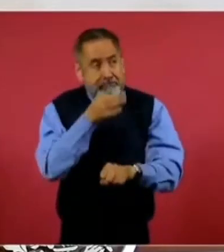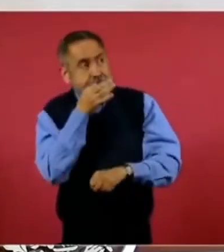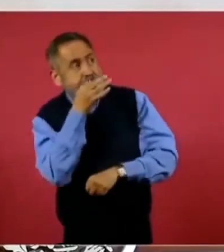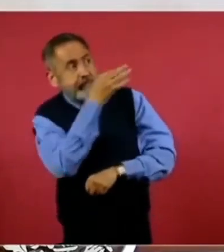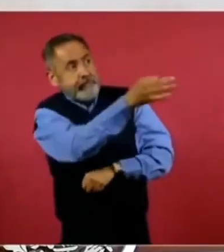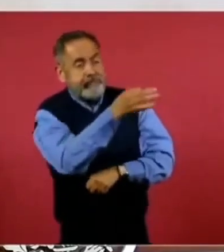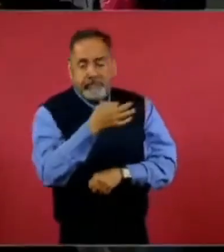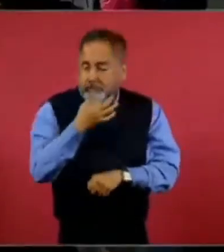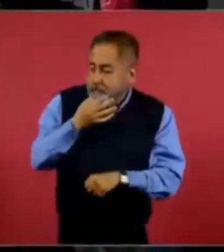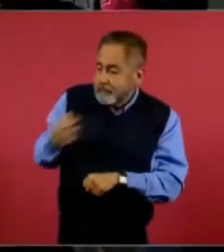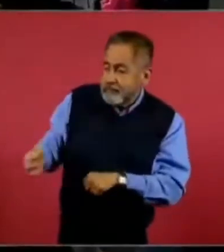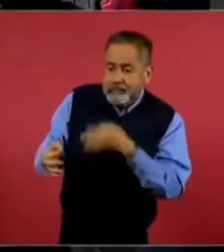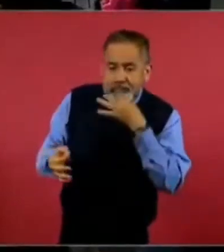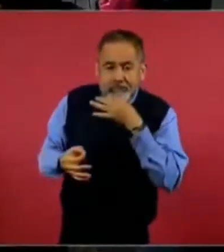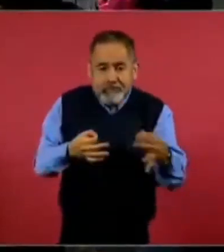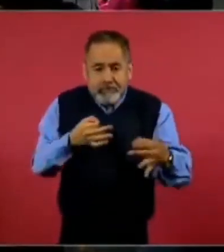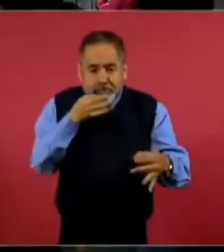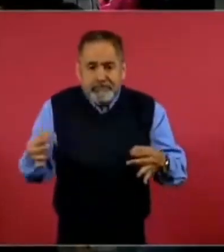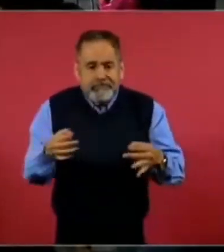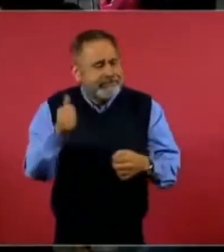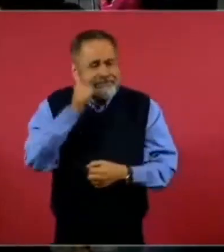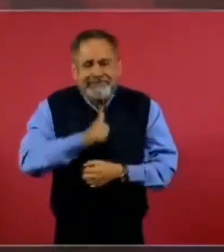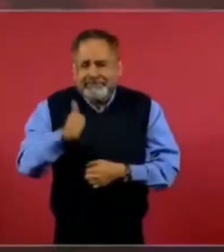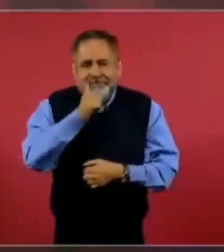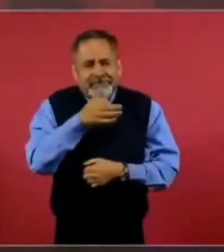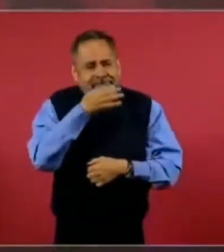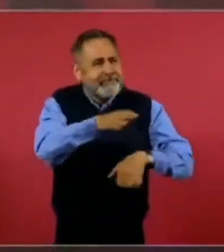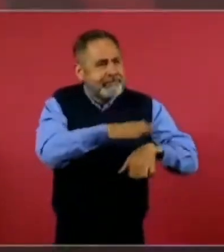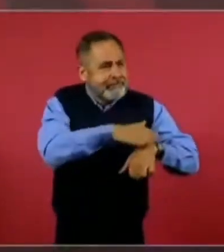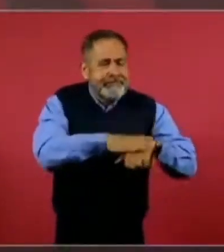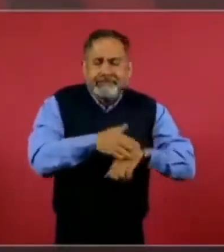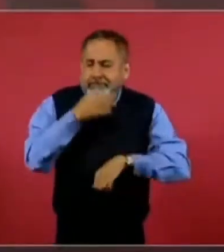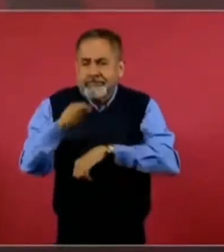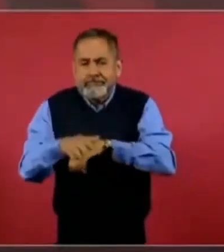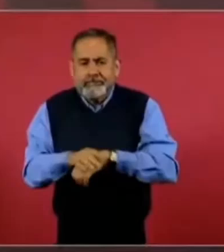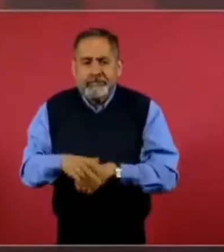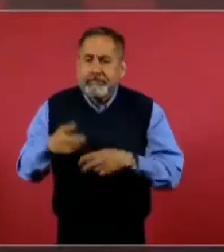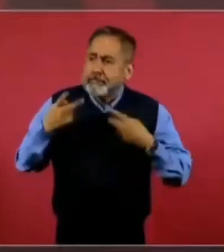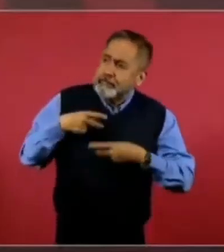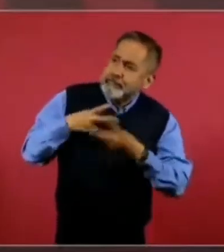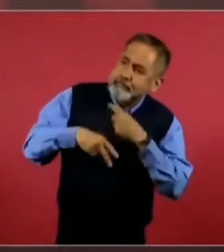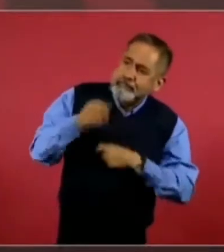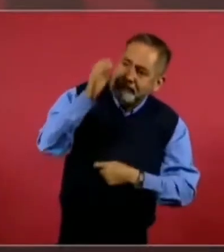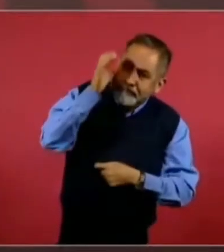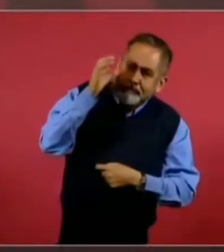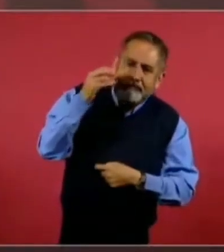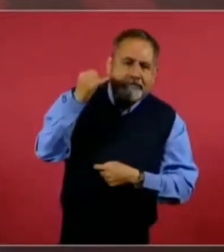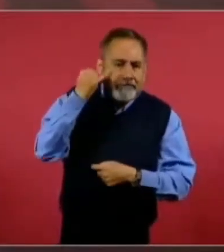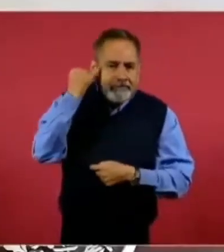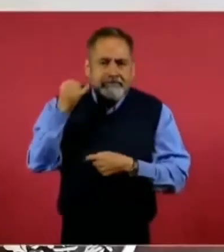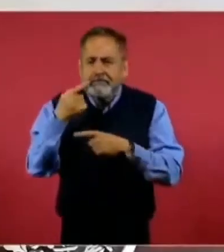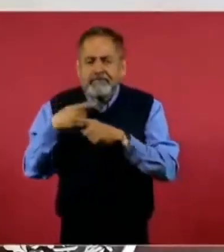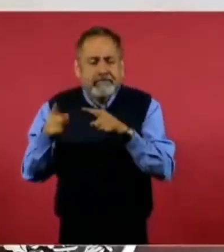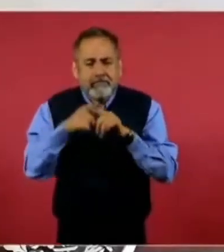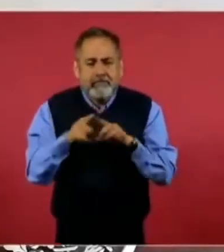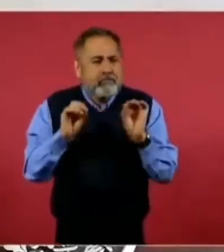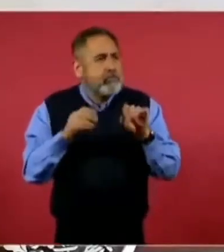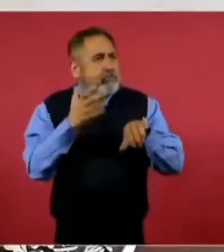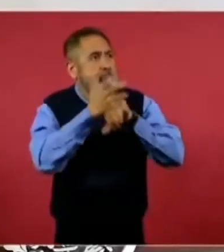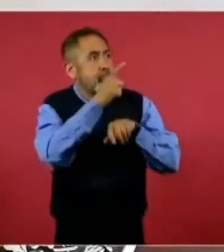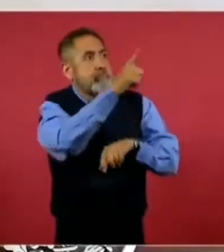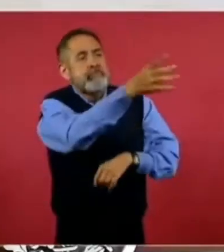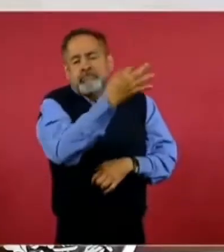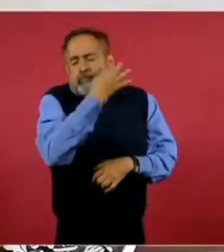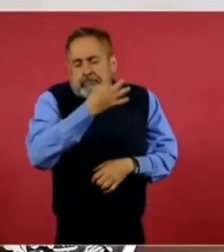embajada. Siempre hay una información. Si hay ciudadanos chinos, japoneses, de donde sea o allá, son